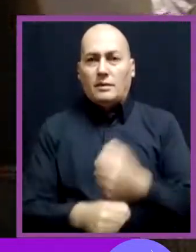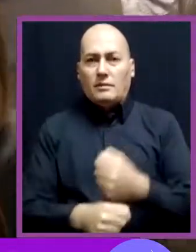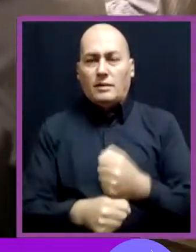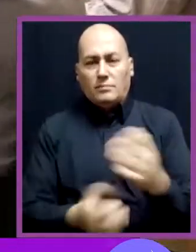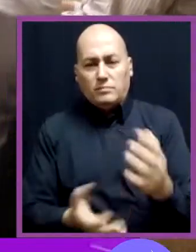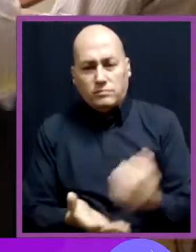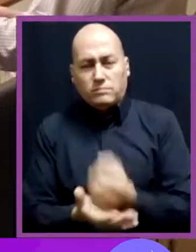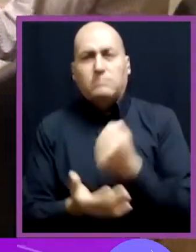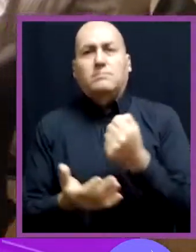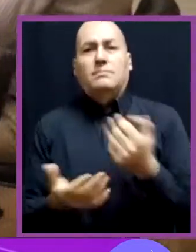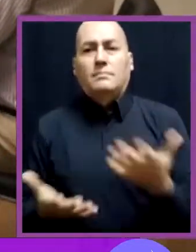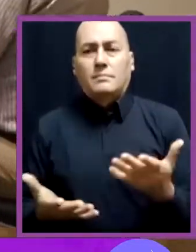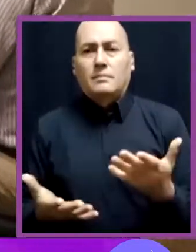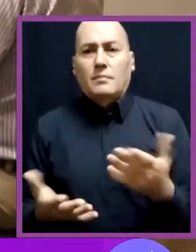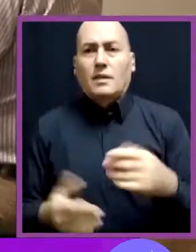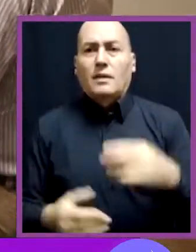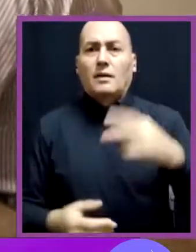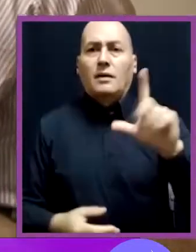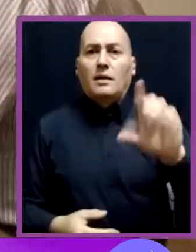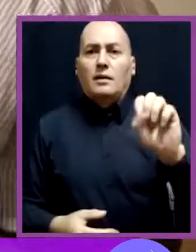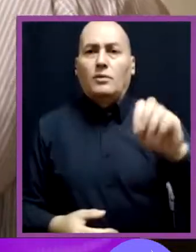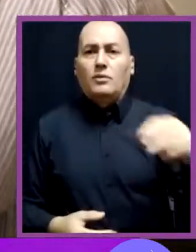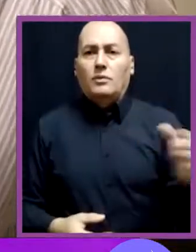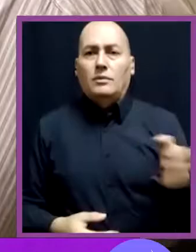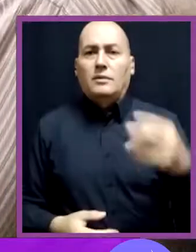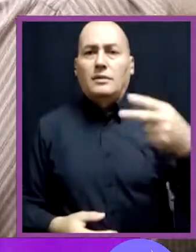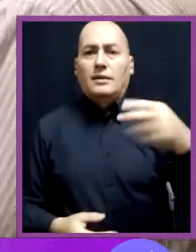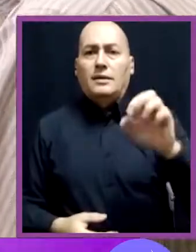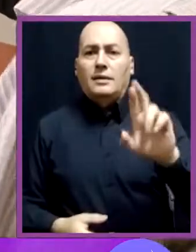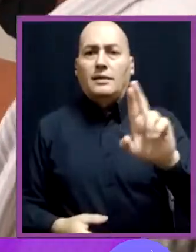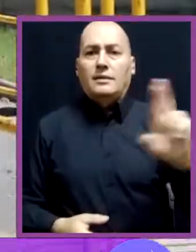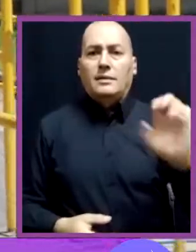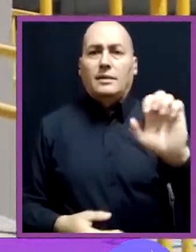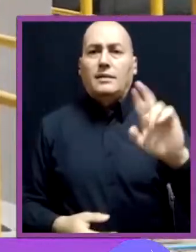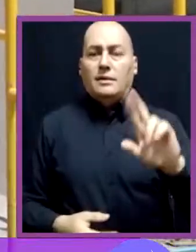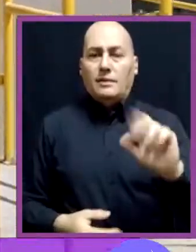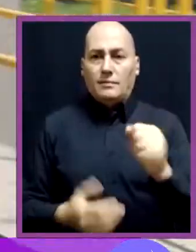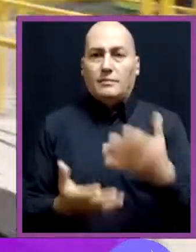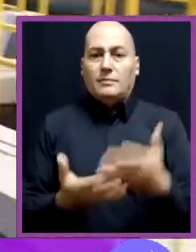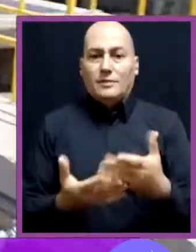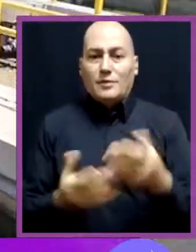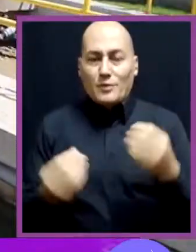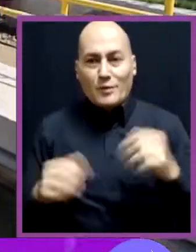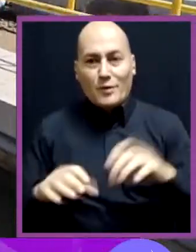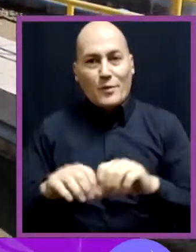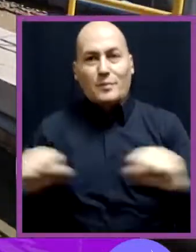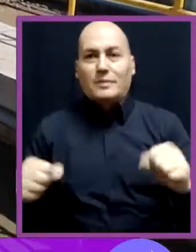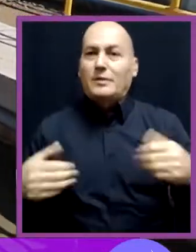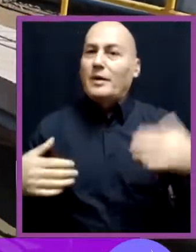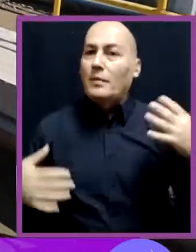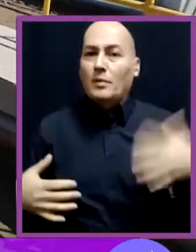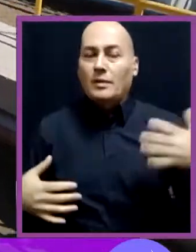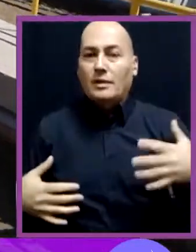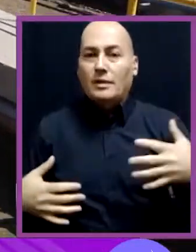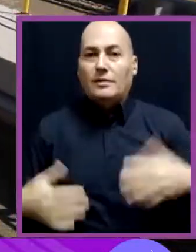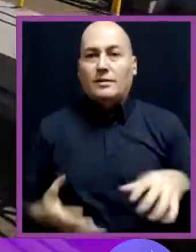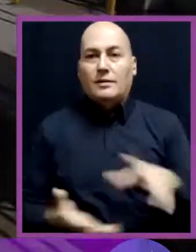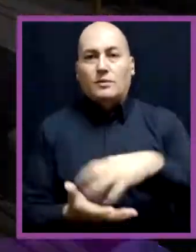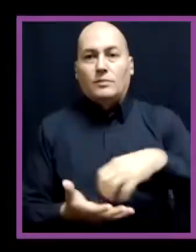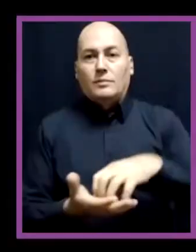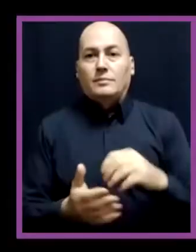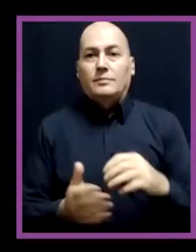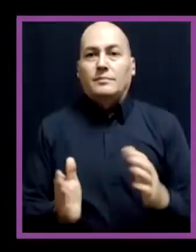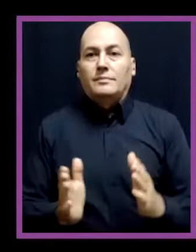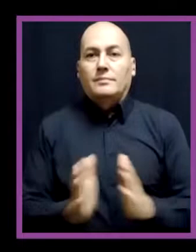solución definitiva para Lorrera. Esto, sin duda, es un gran compromiso por la dignidad de las comunidades de San Bernardo.